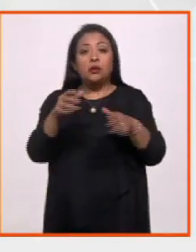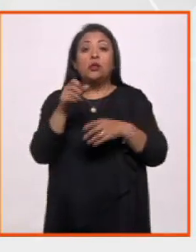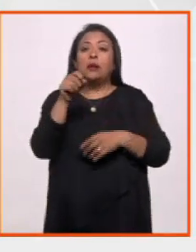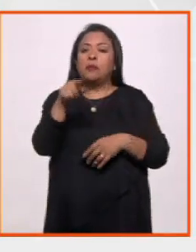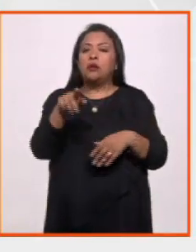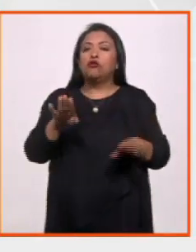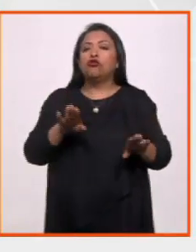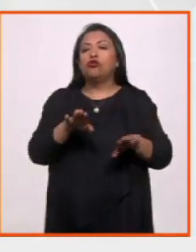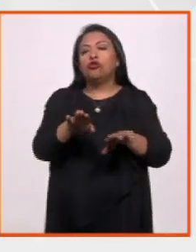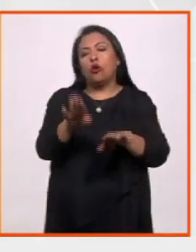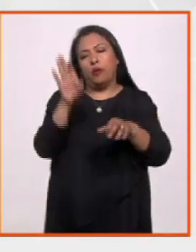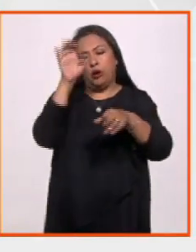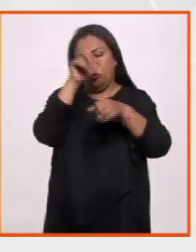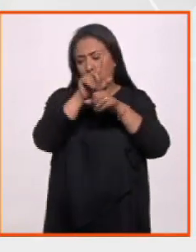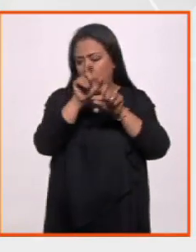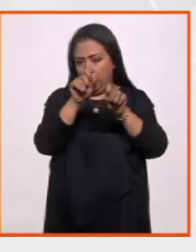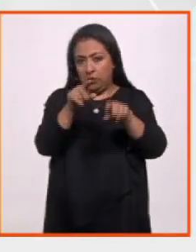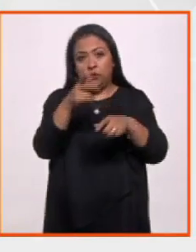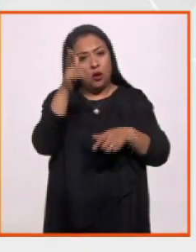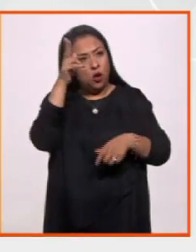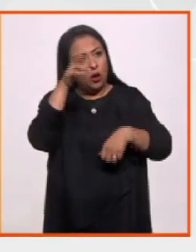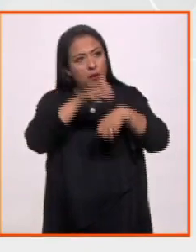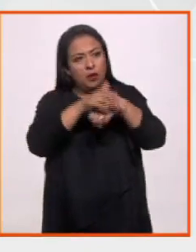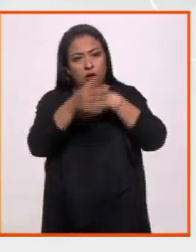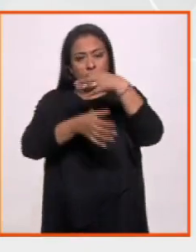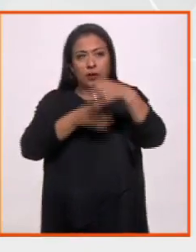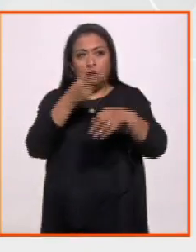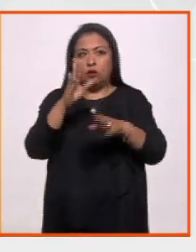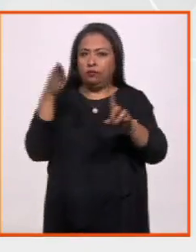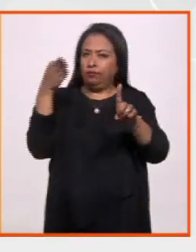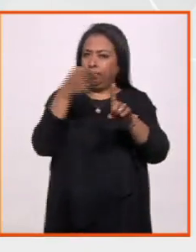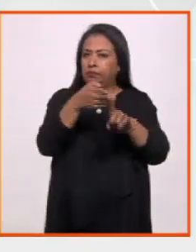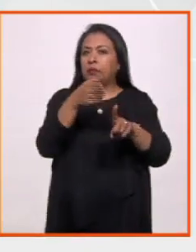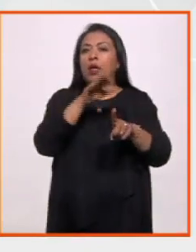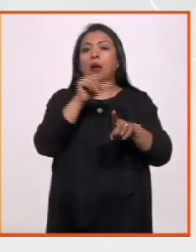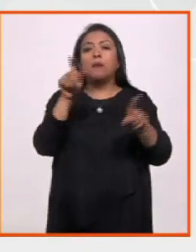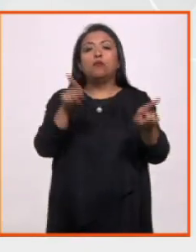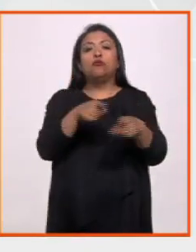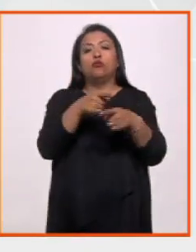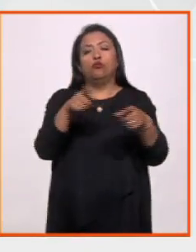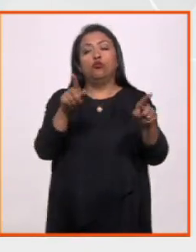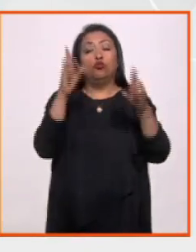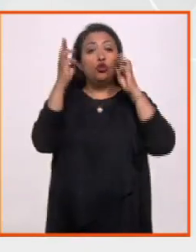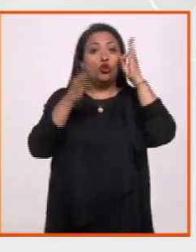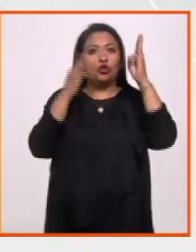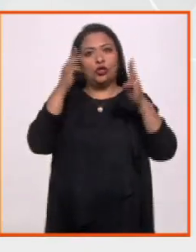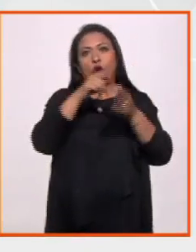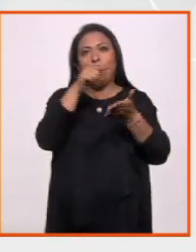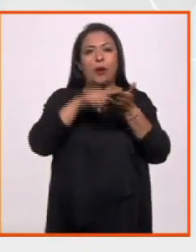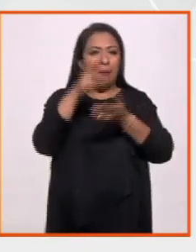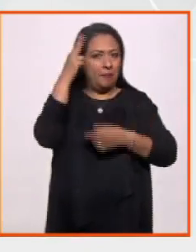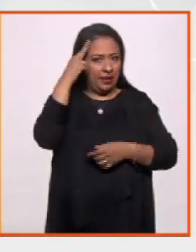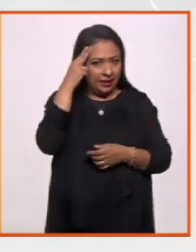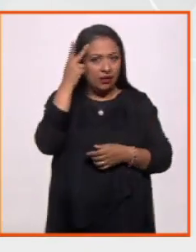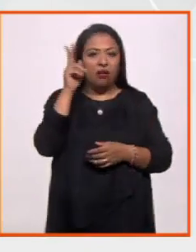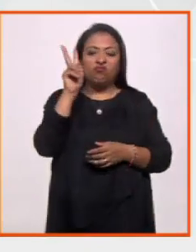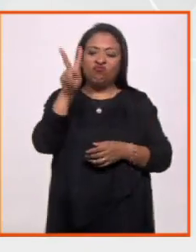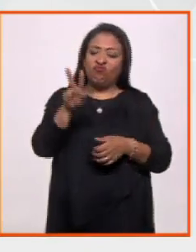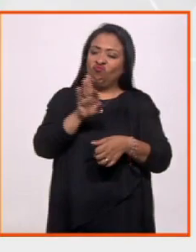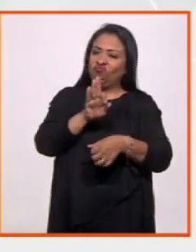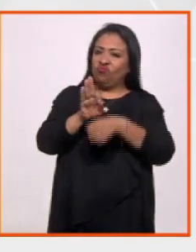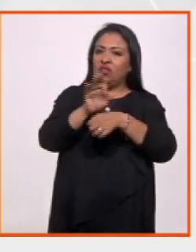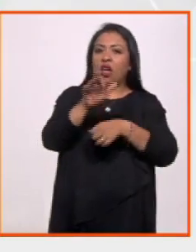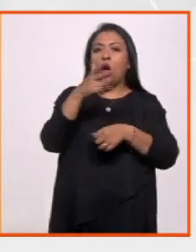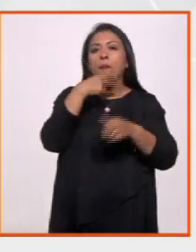carácter cultural. ¿Qué tal amigos de Noticias 22? Nos vamos directo al Museo del Palacio de Bellas Artes, donde se hizo justicia